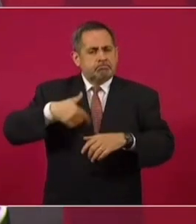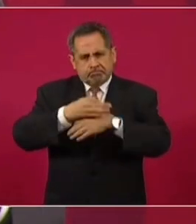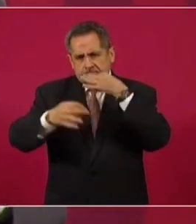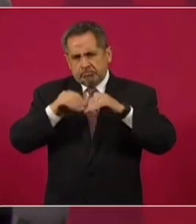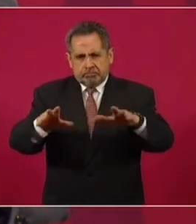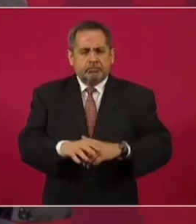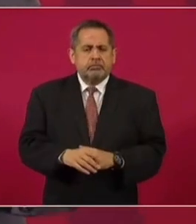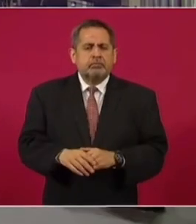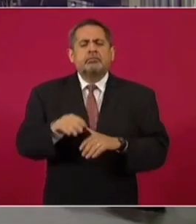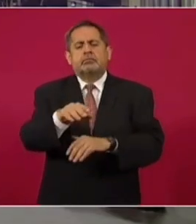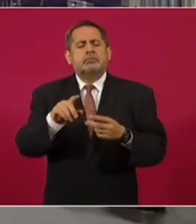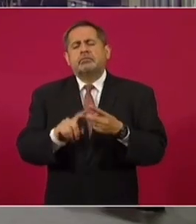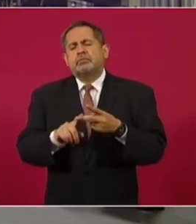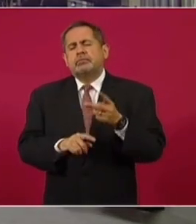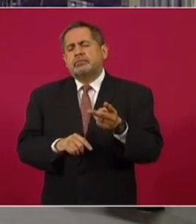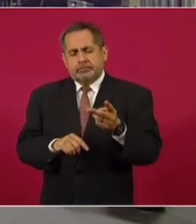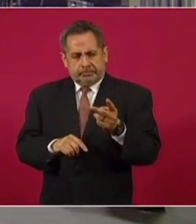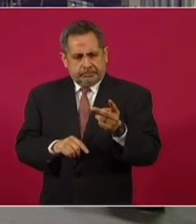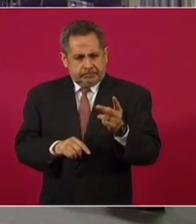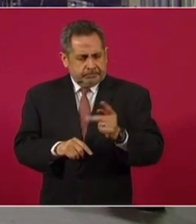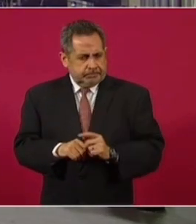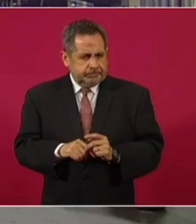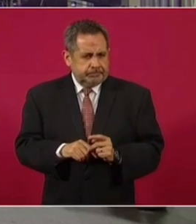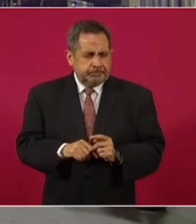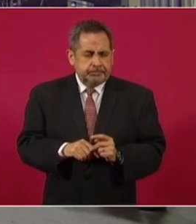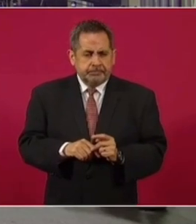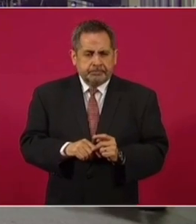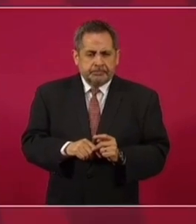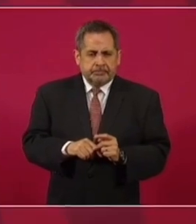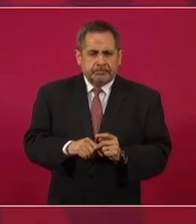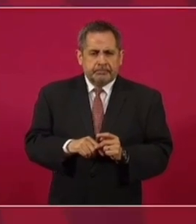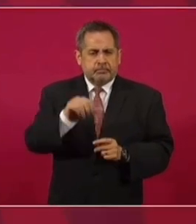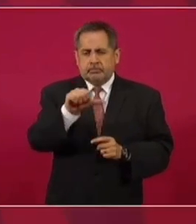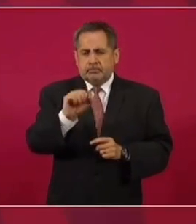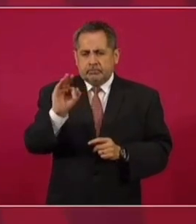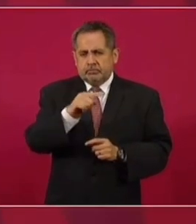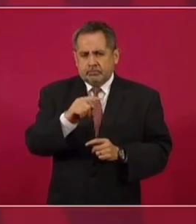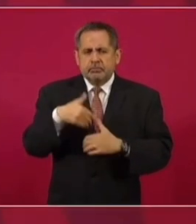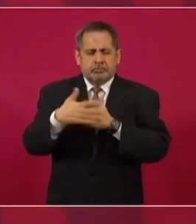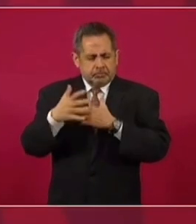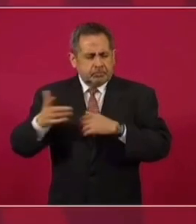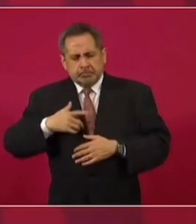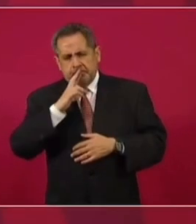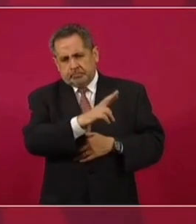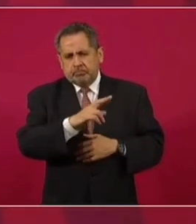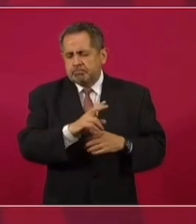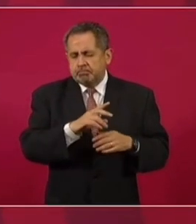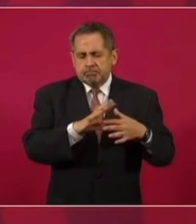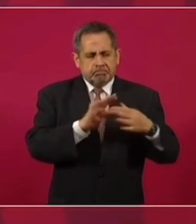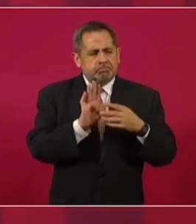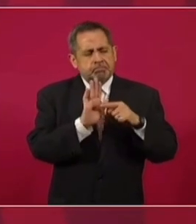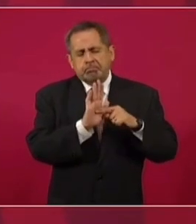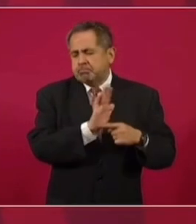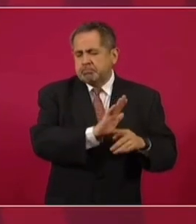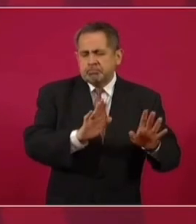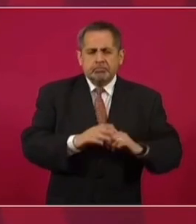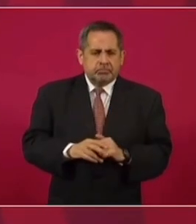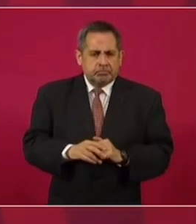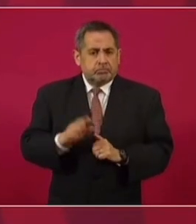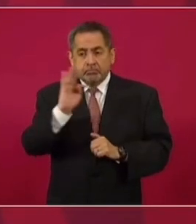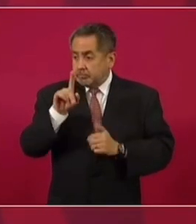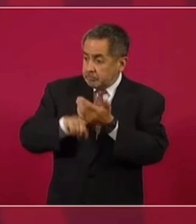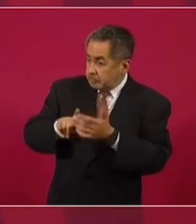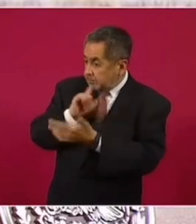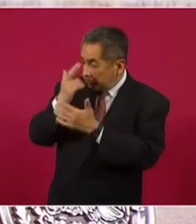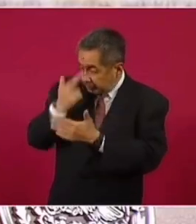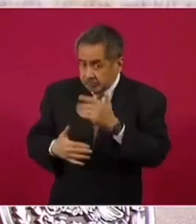esta situación. Lo de la auditoría se va a responder y si hay